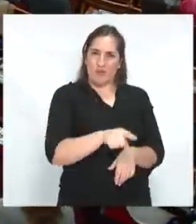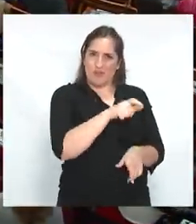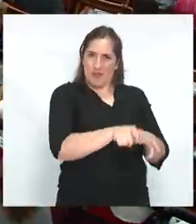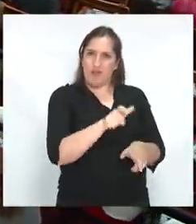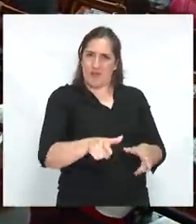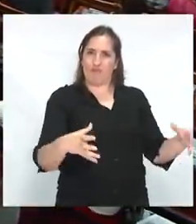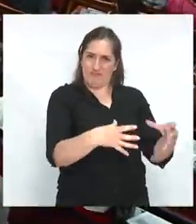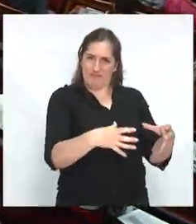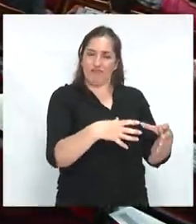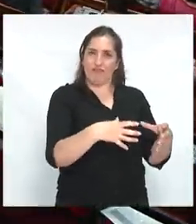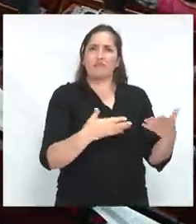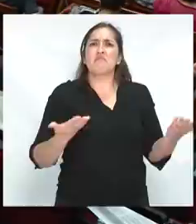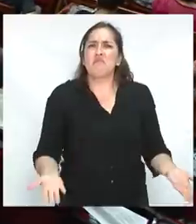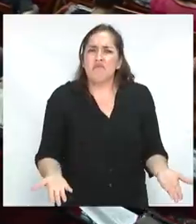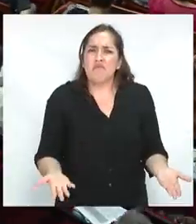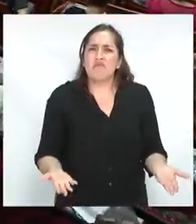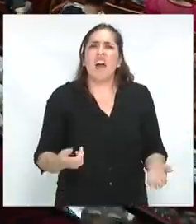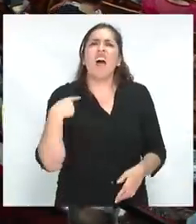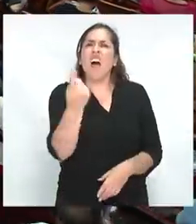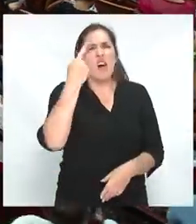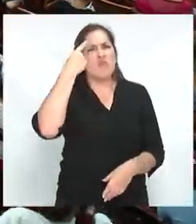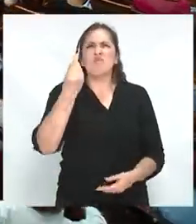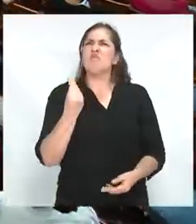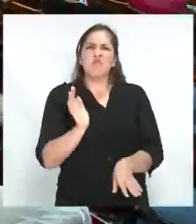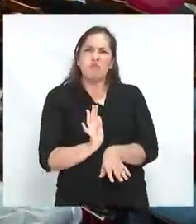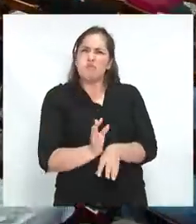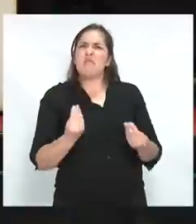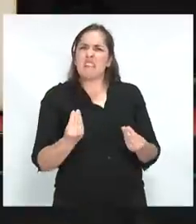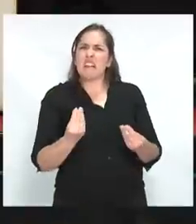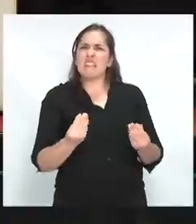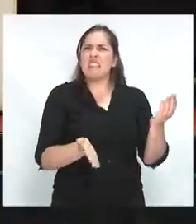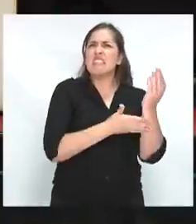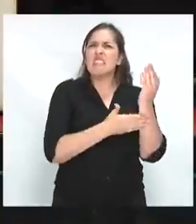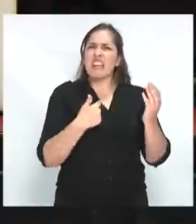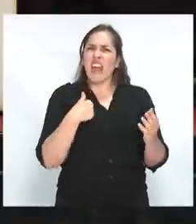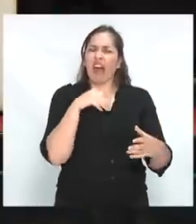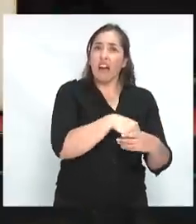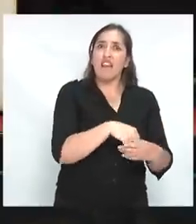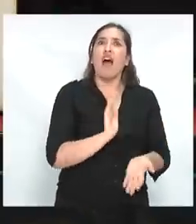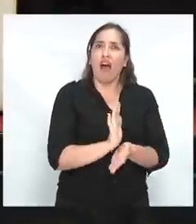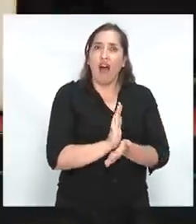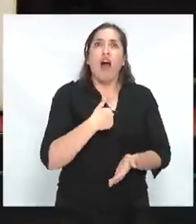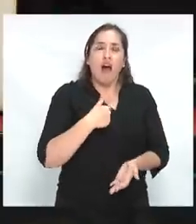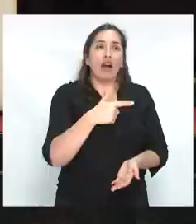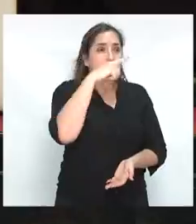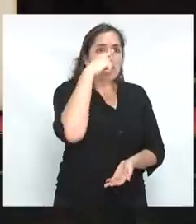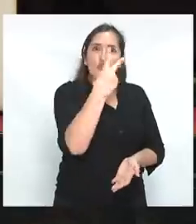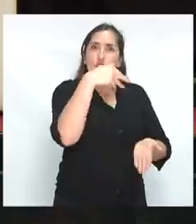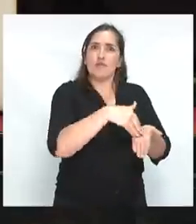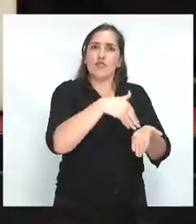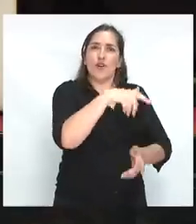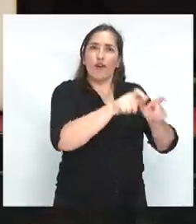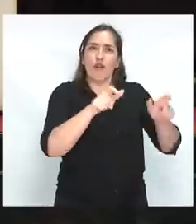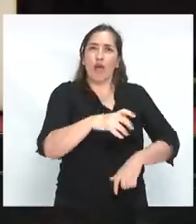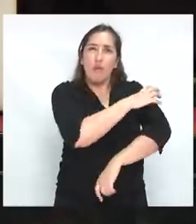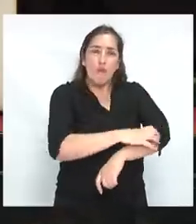Cuando le preguntan, ¿qué significa ser de izquierda? Haber sacado a 72 millones de habitantes de América Latina de